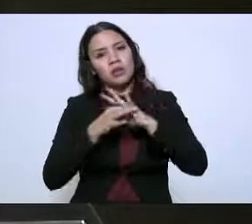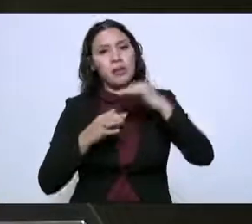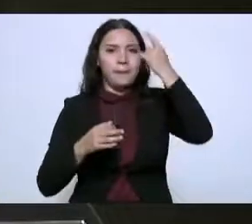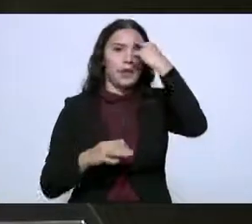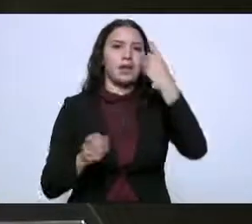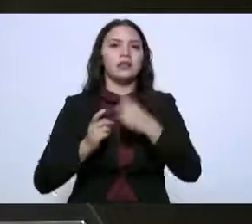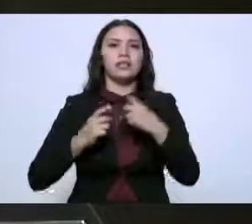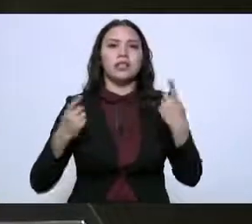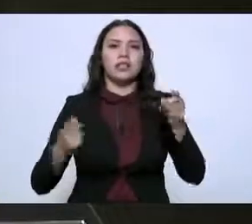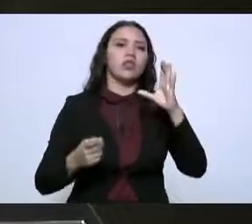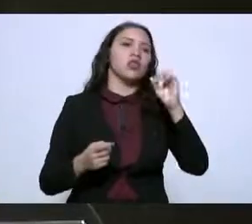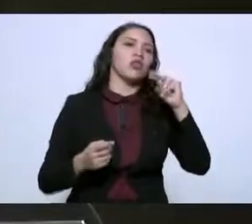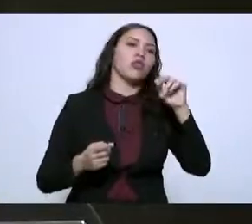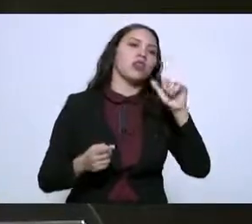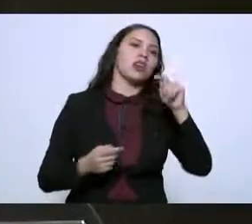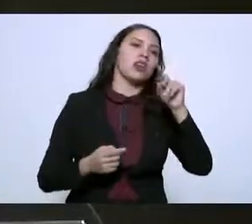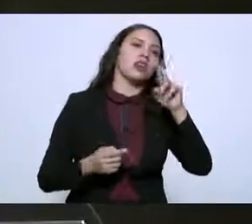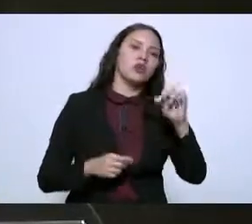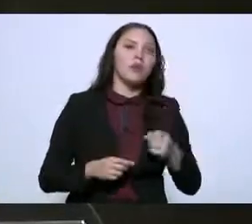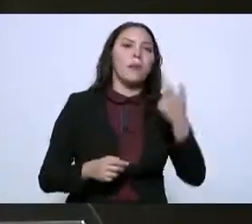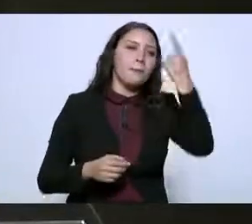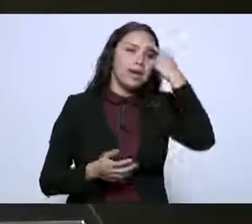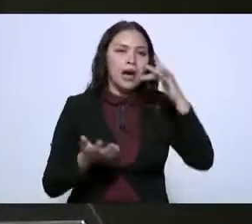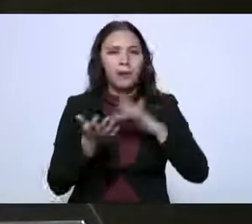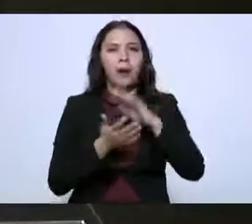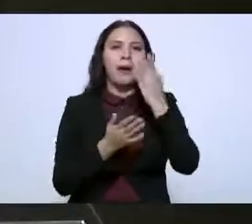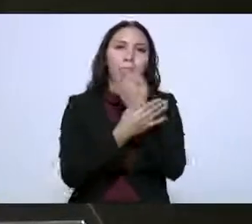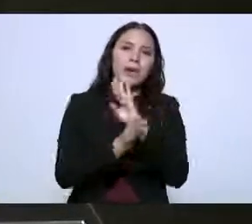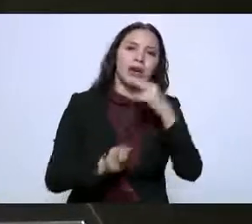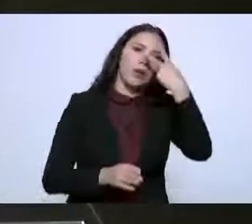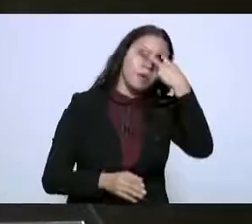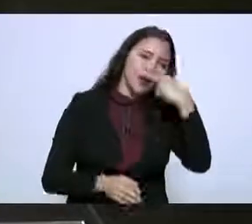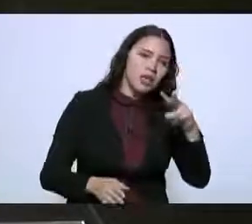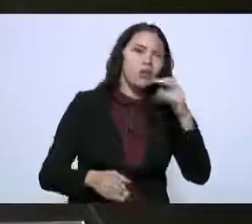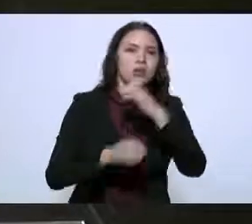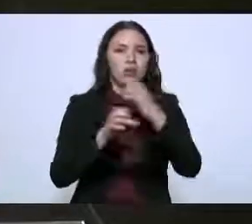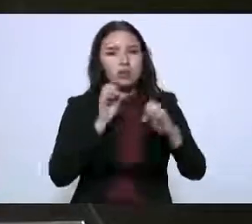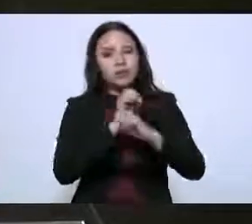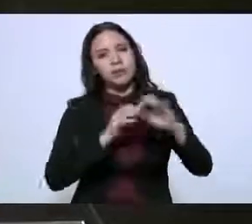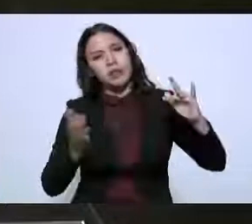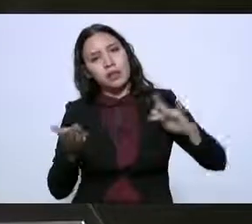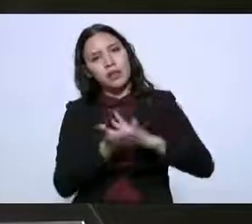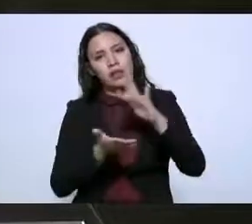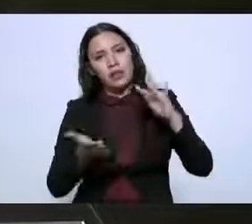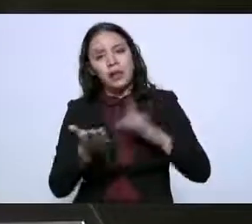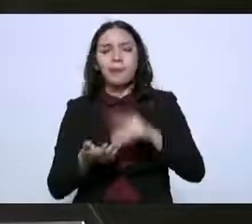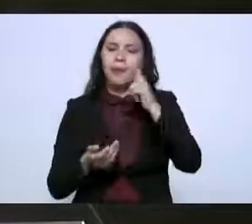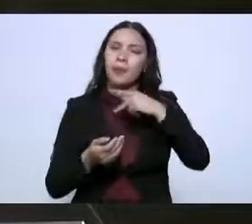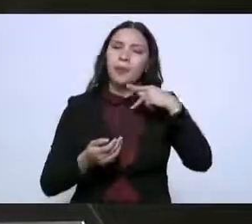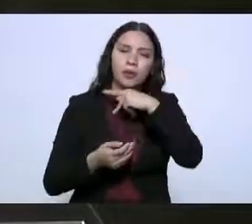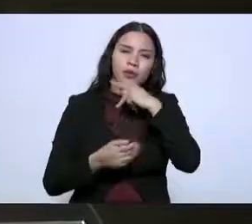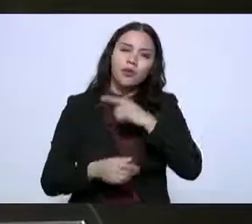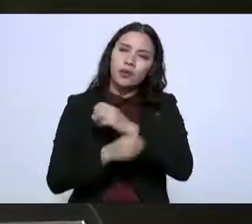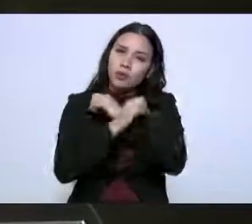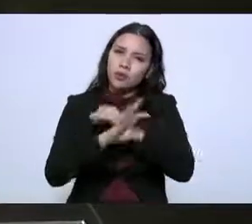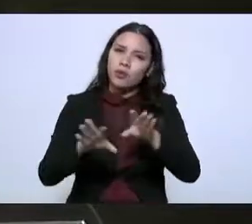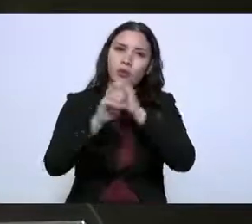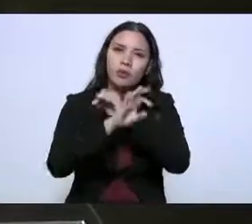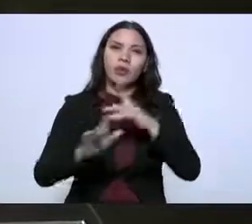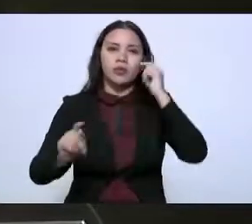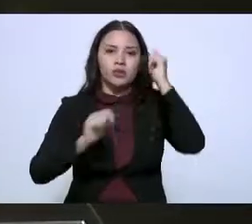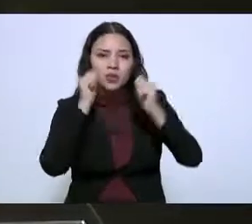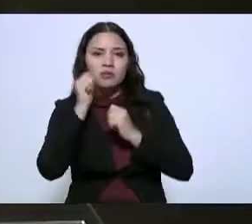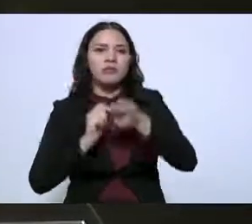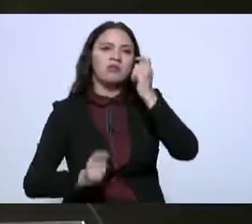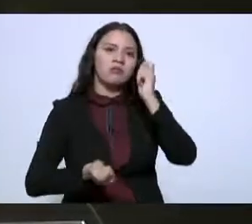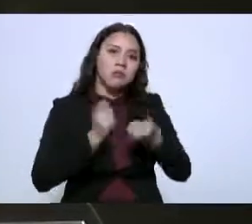de Desarrollo y Fonatur Nacional Financiera Bancomex Fonatur y Fira y así les daremos toda la información a todos